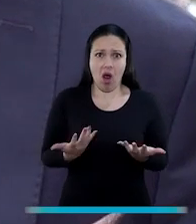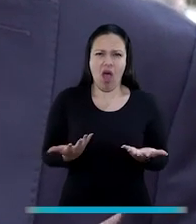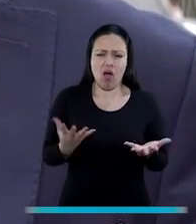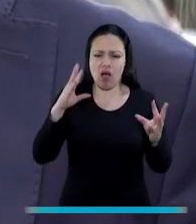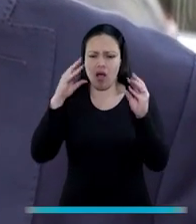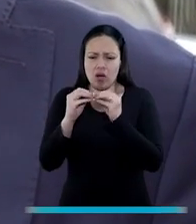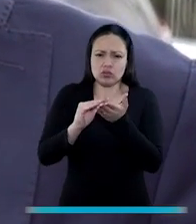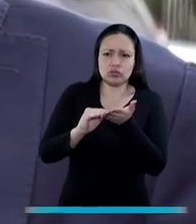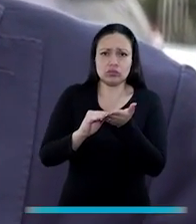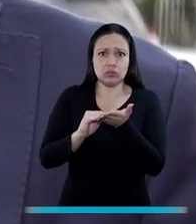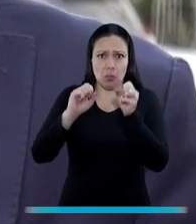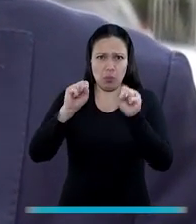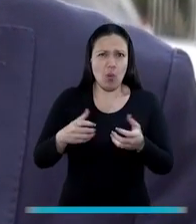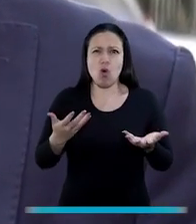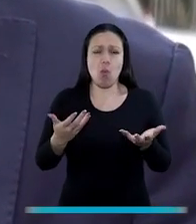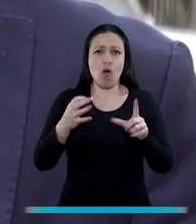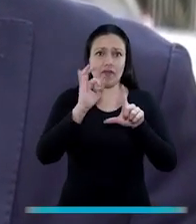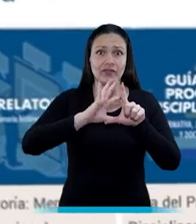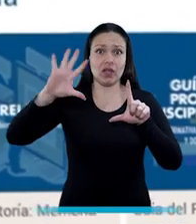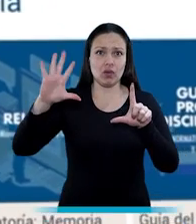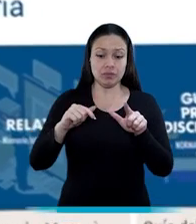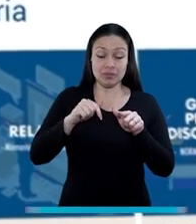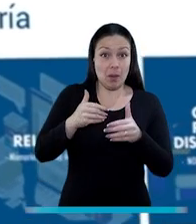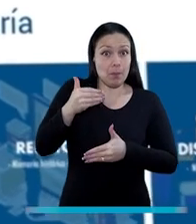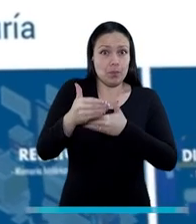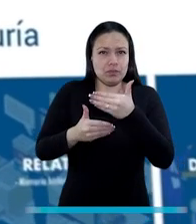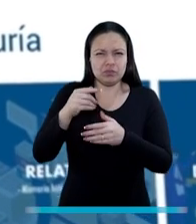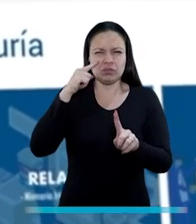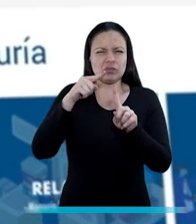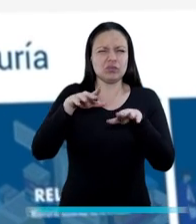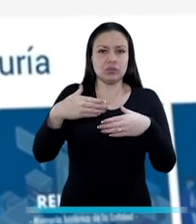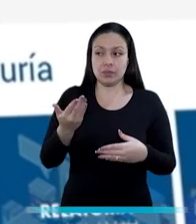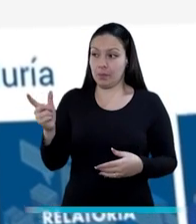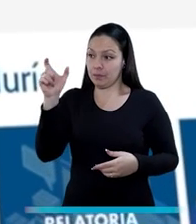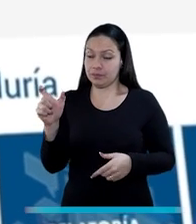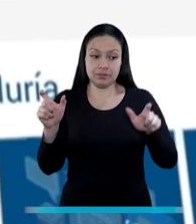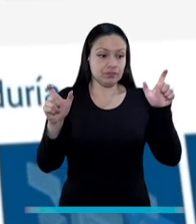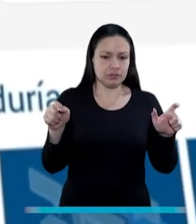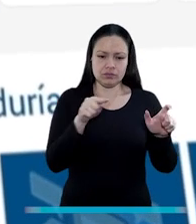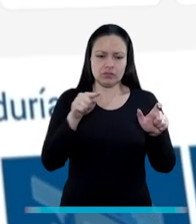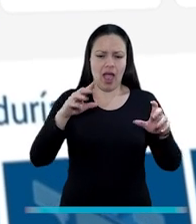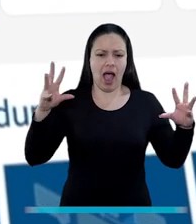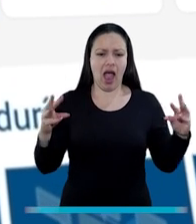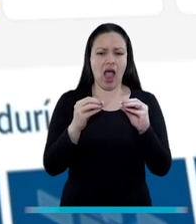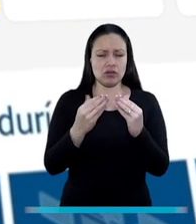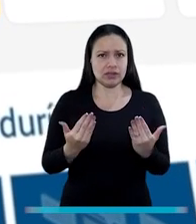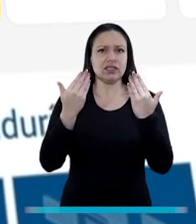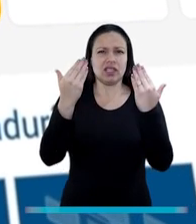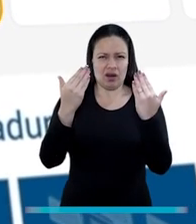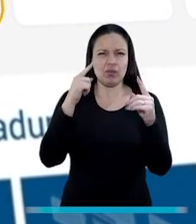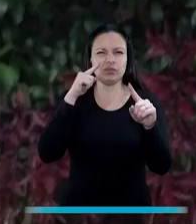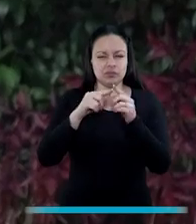Ahora, las conciliaciones en la PROCU pueden ser virtuales. Es un proceso en el que mediamos entre ambas partes para alcanzar un acuerdo